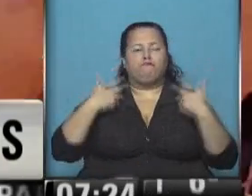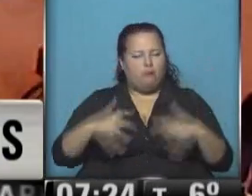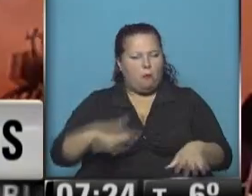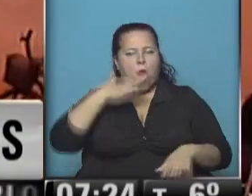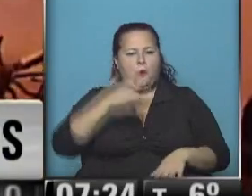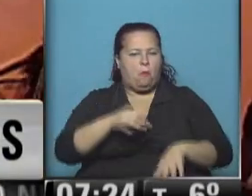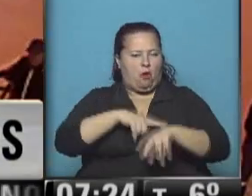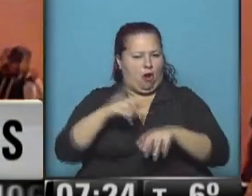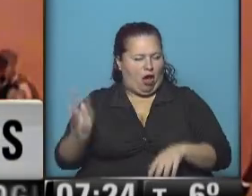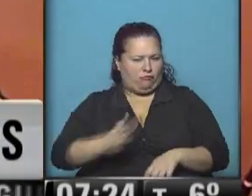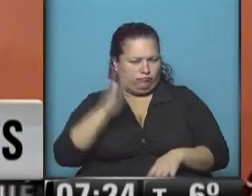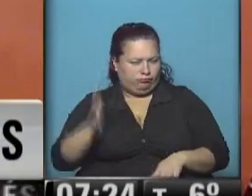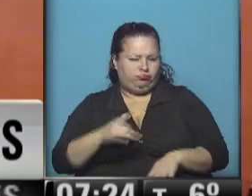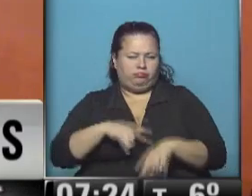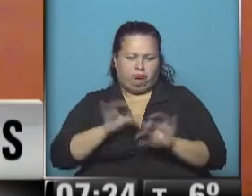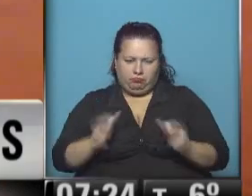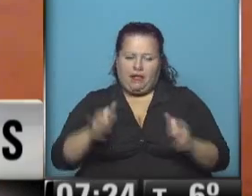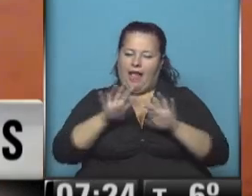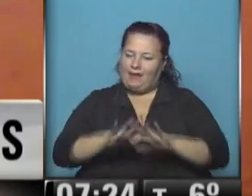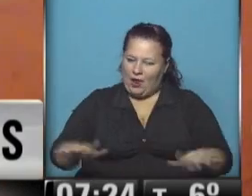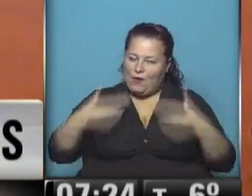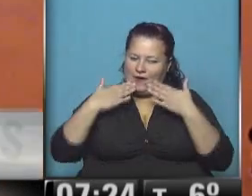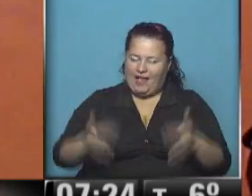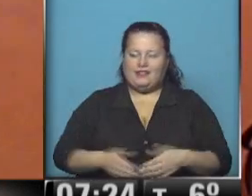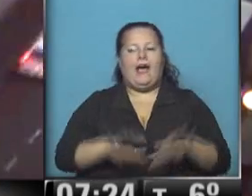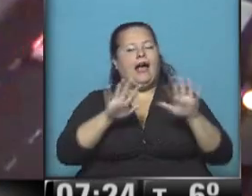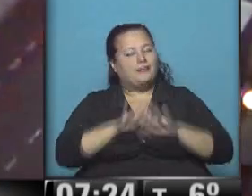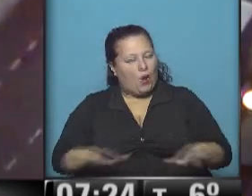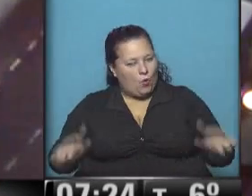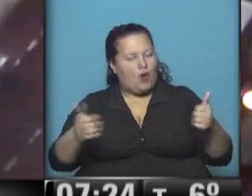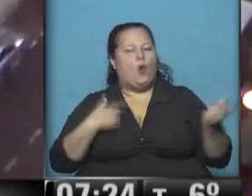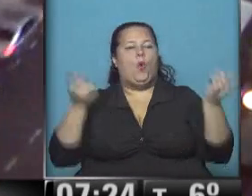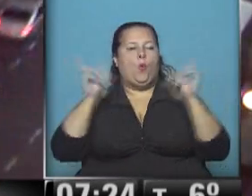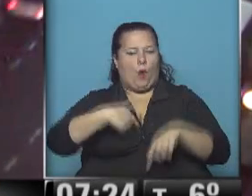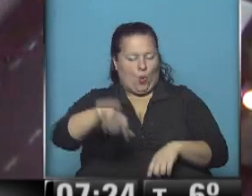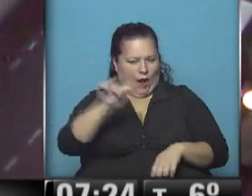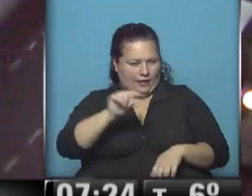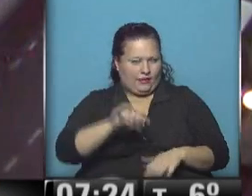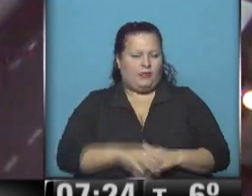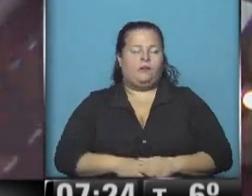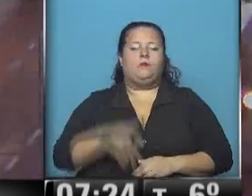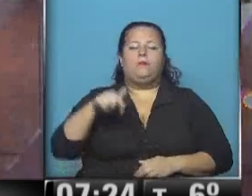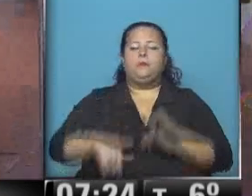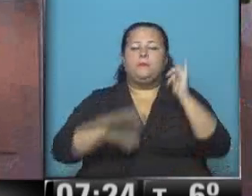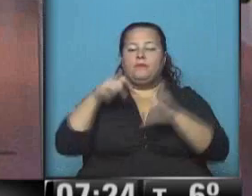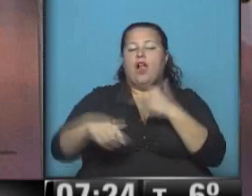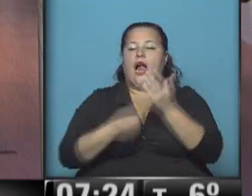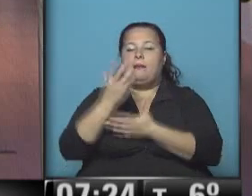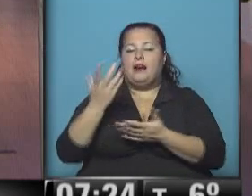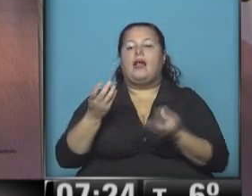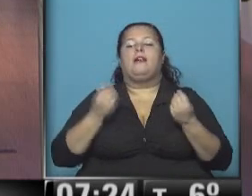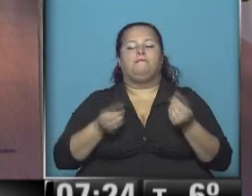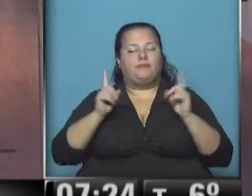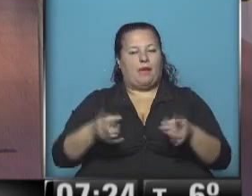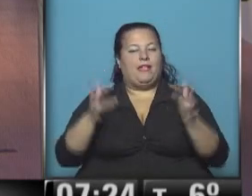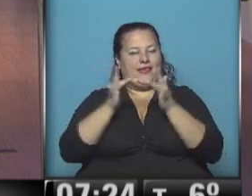con normalidad y en horario. Hasta luego, chicos, gracias. Hasta luego, Nery. Regresamos con vos en instantes, nada más. Vamos a repasar en la mañana de hoy también